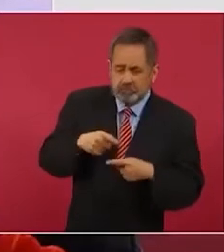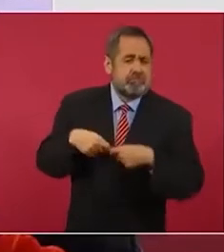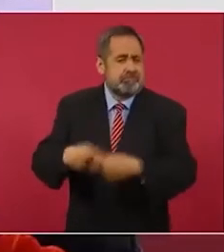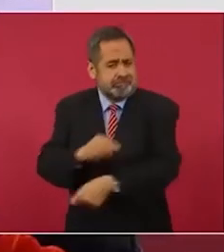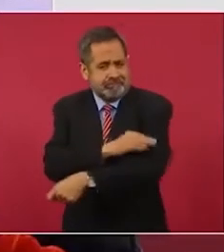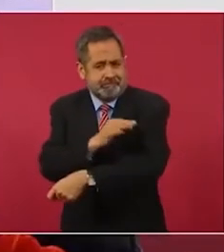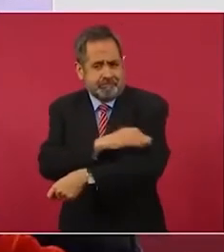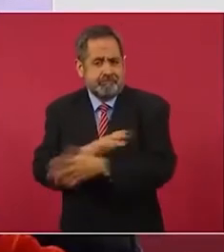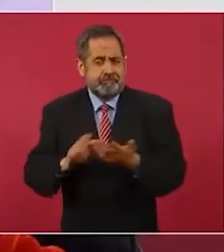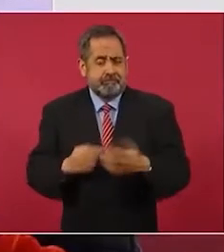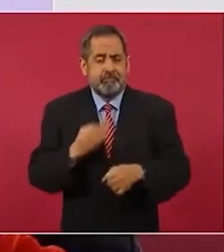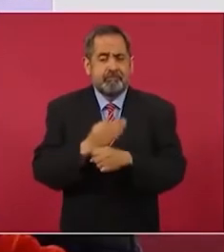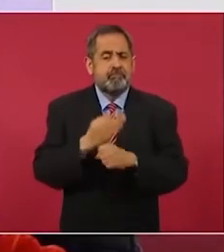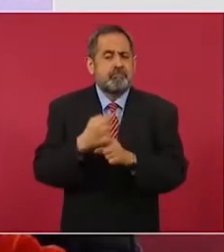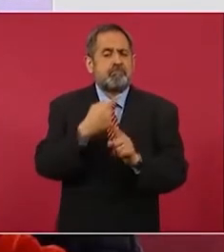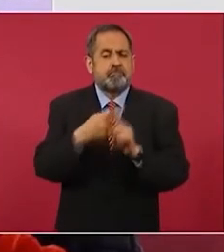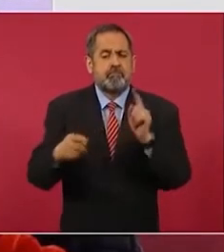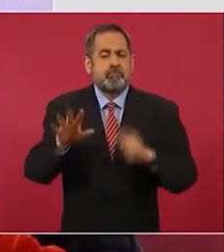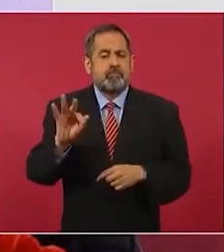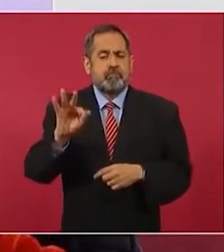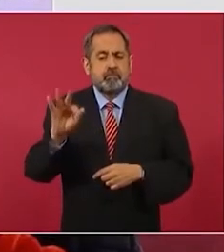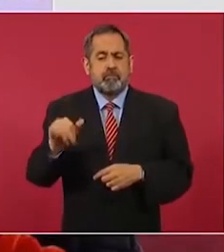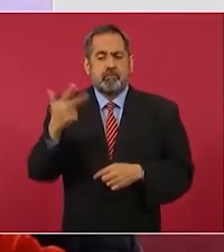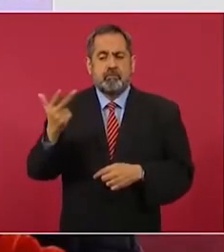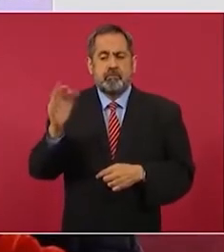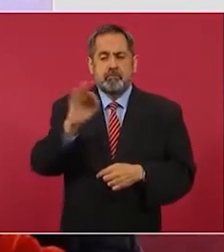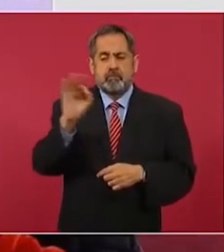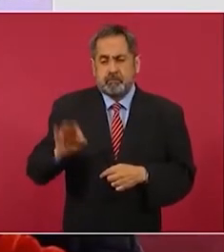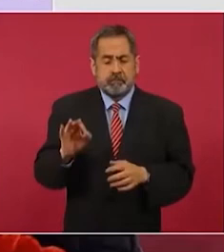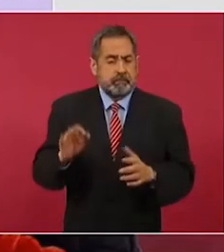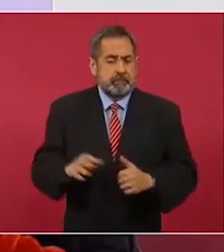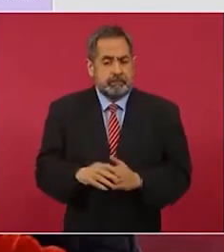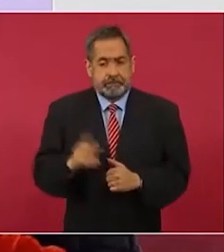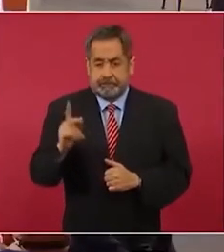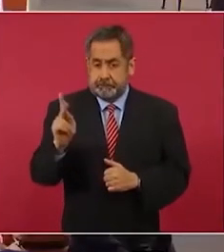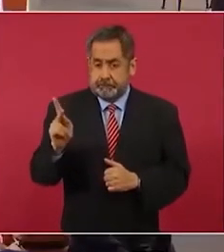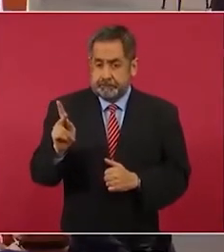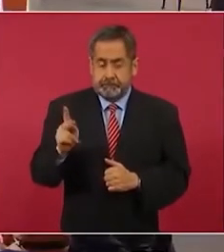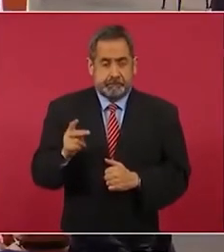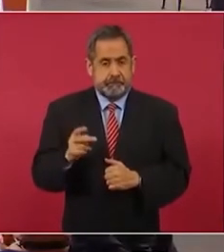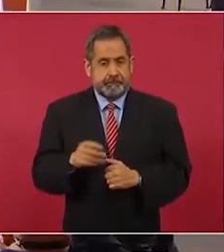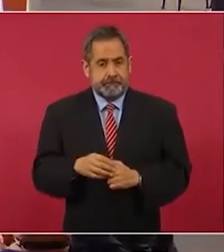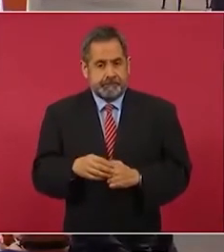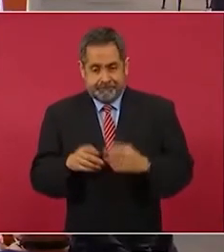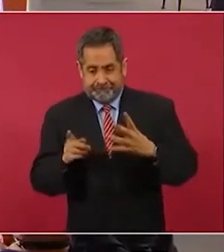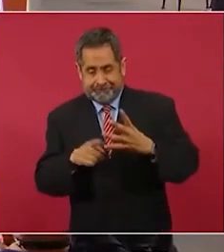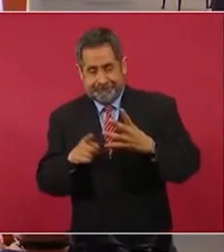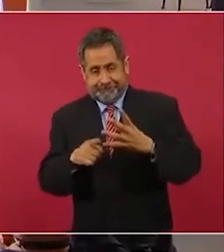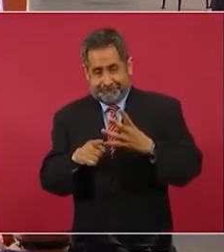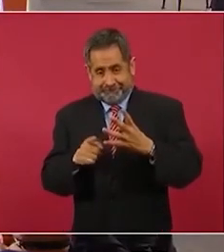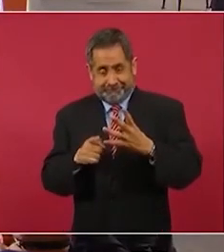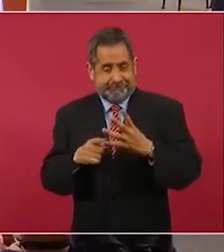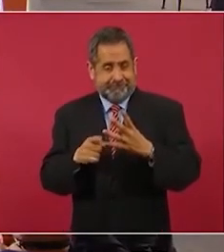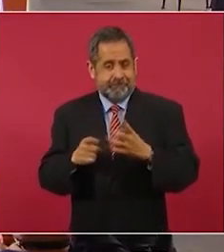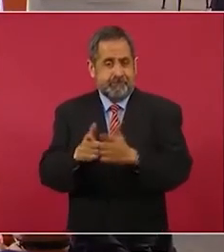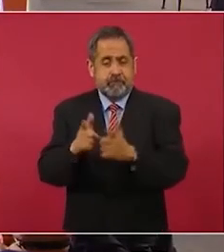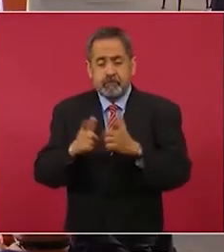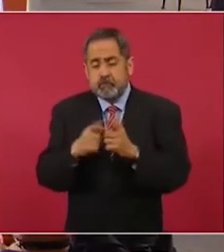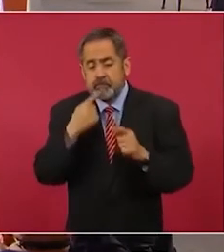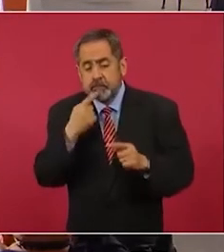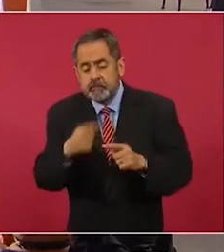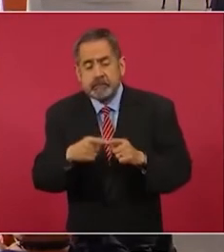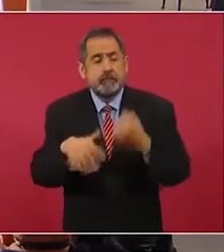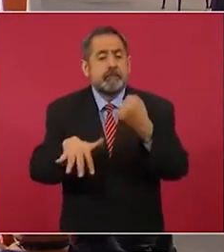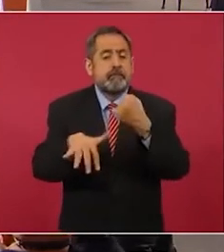llevamos la mitad 48% pero para este grupo nosotros establecimos 15 años en